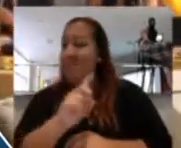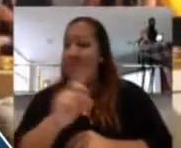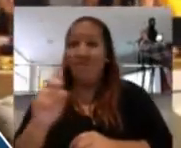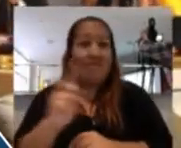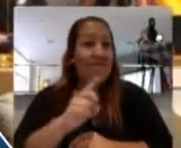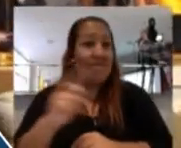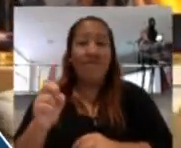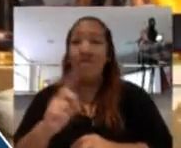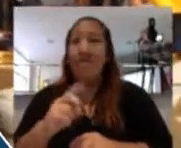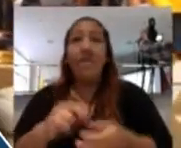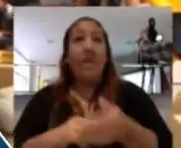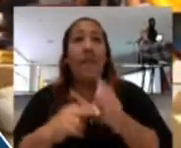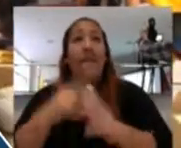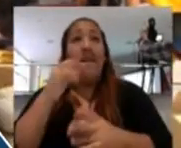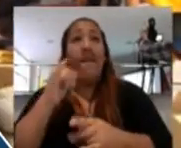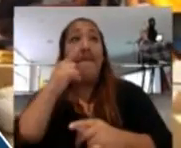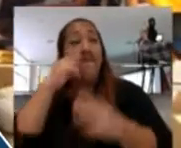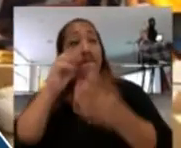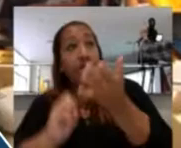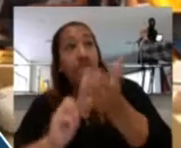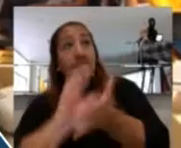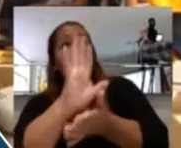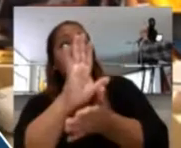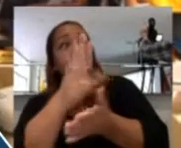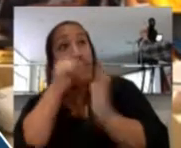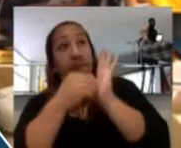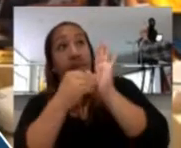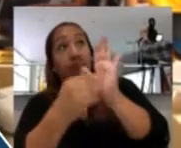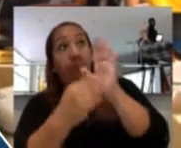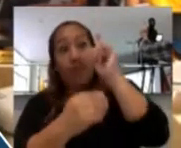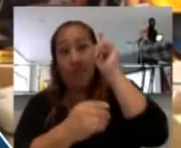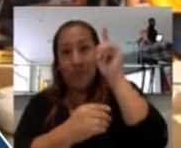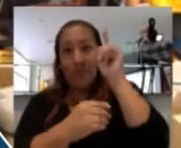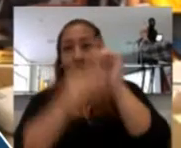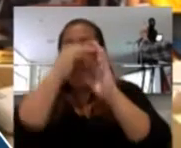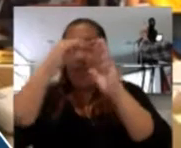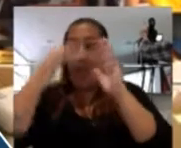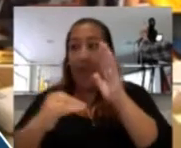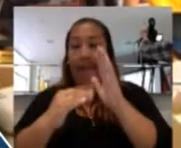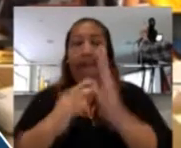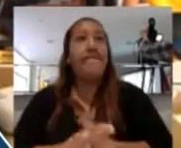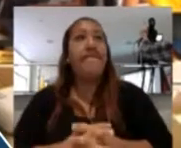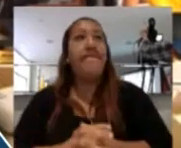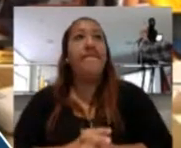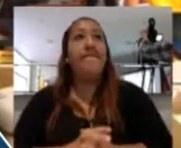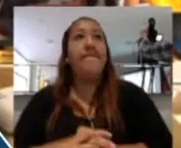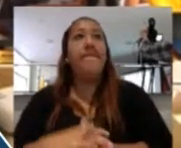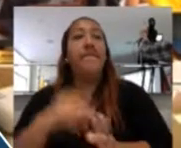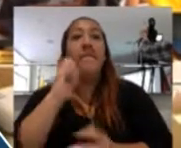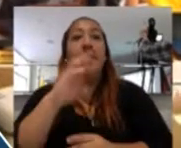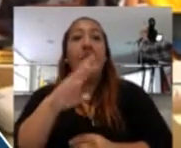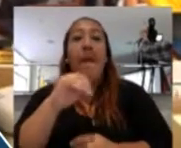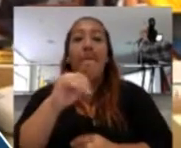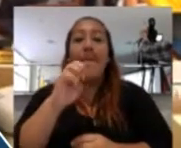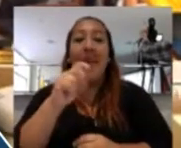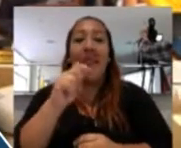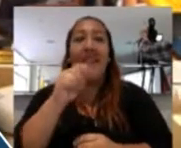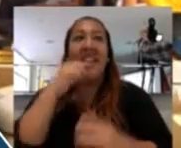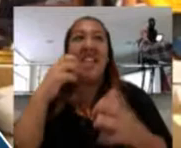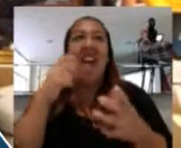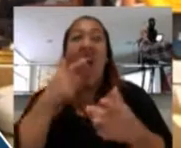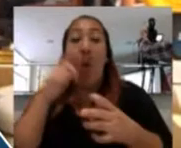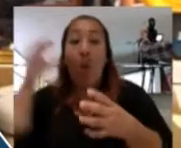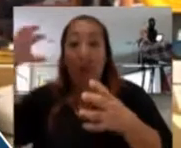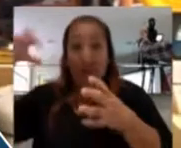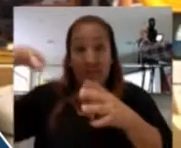hay una filmina que aparece en la parte de abajo, que dice que la meta es retener